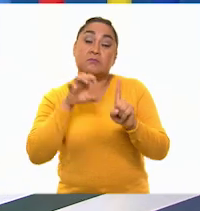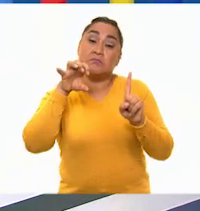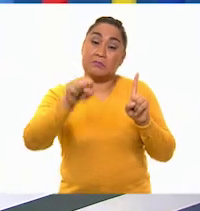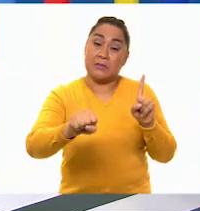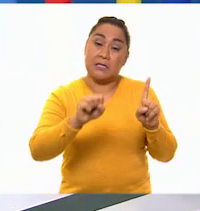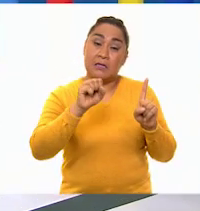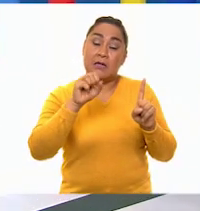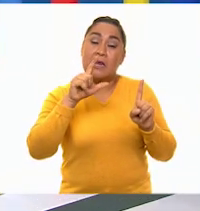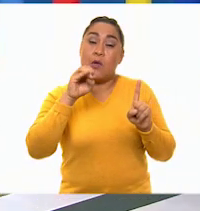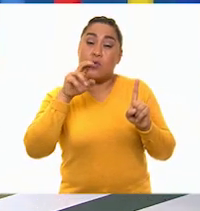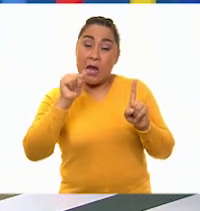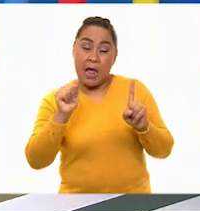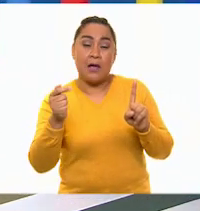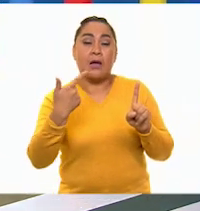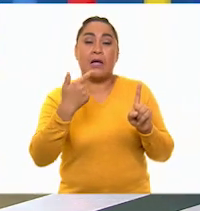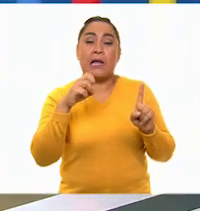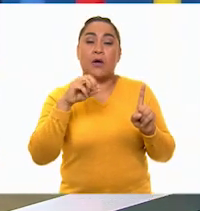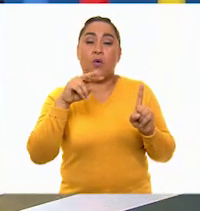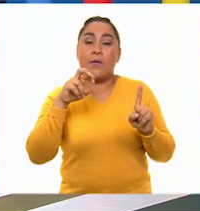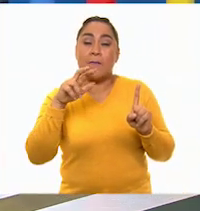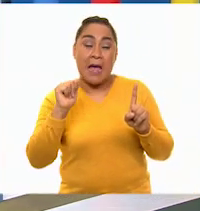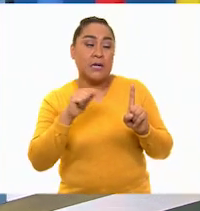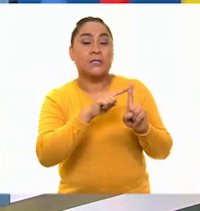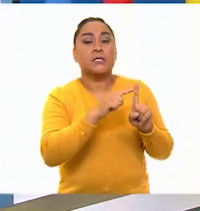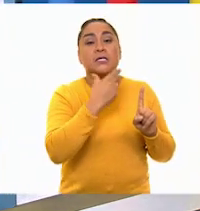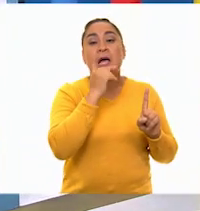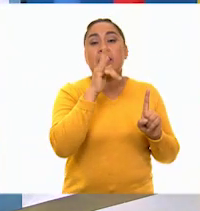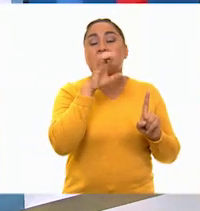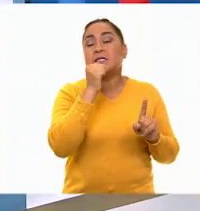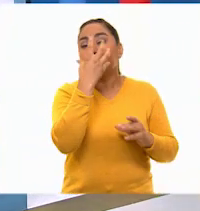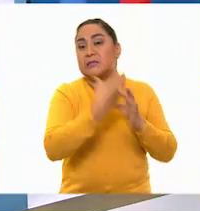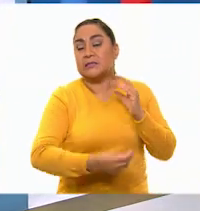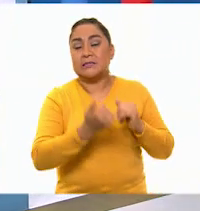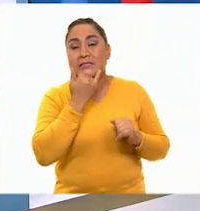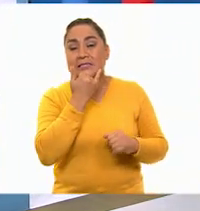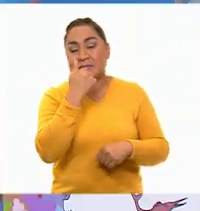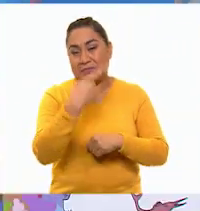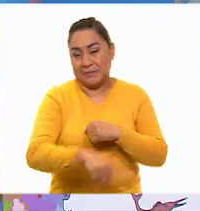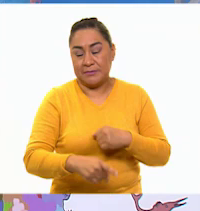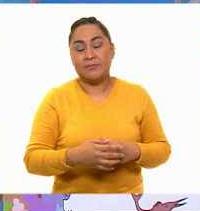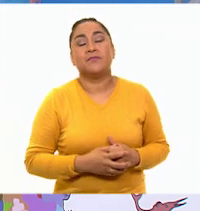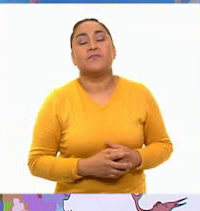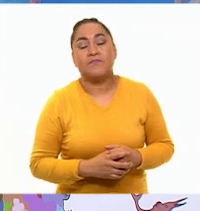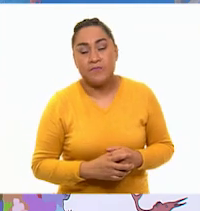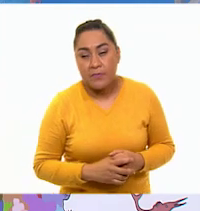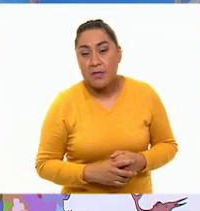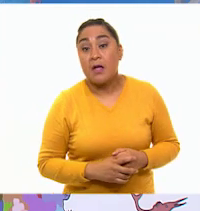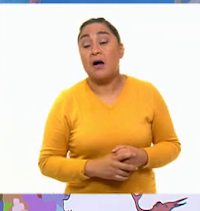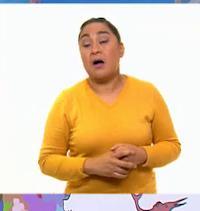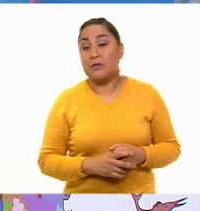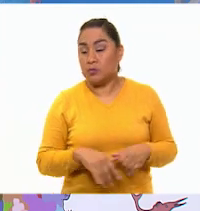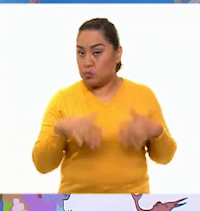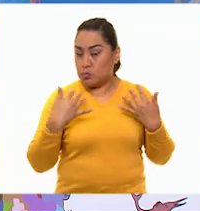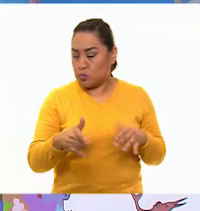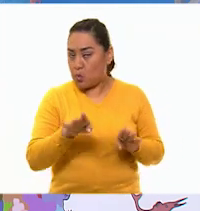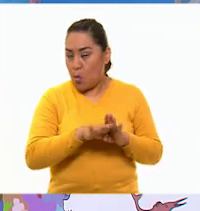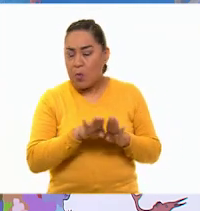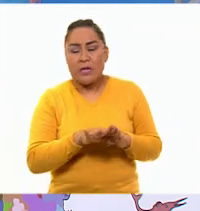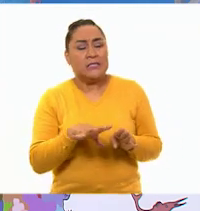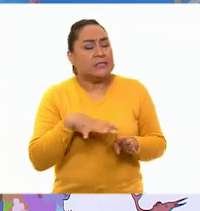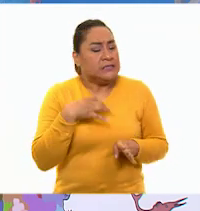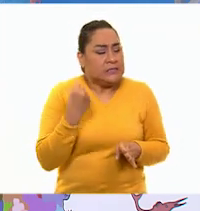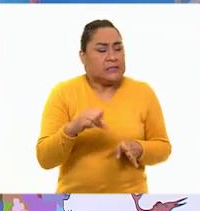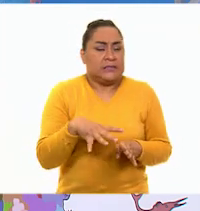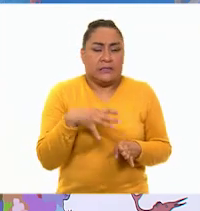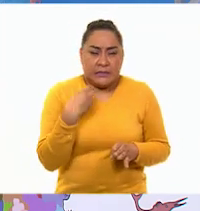Vicario y a Genoveva por lo que peligraba su vida. Se puede mencionar que eran tenaces o persistentes